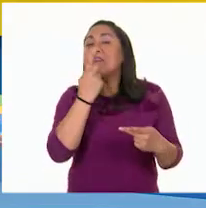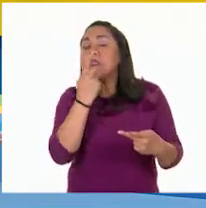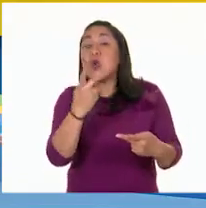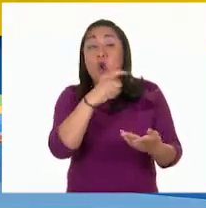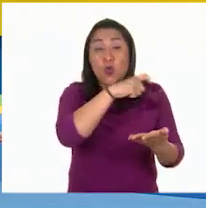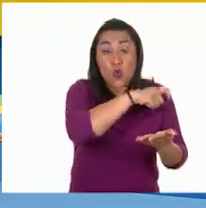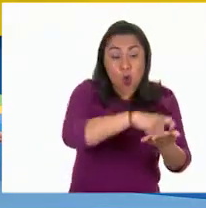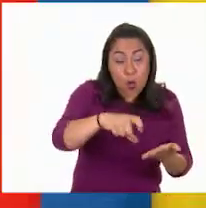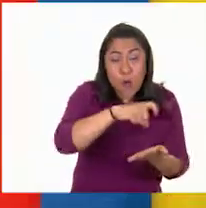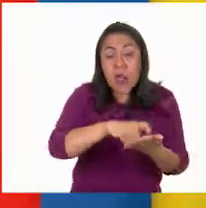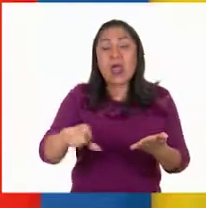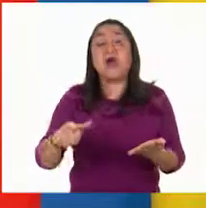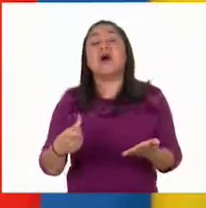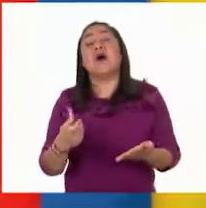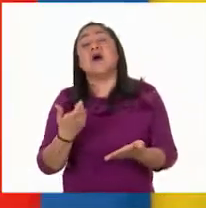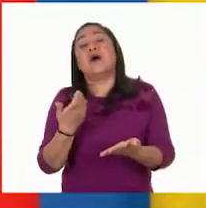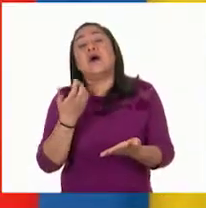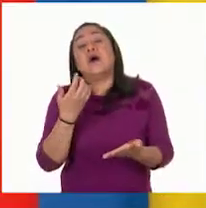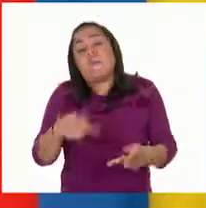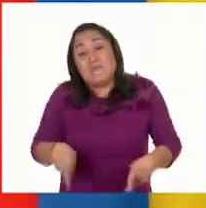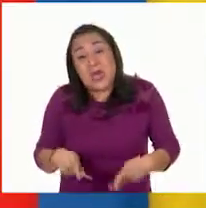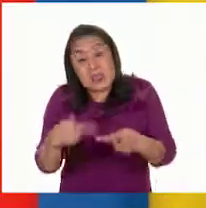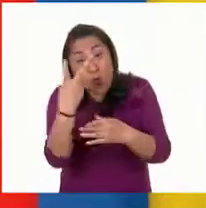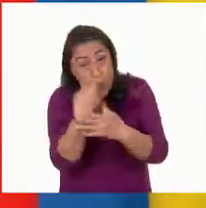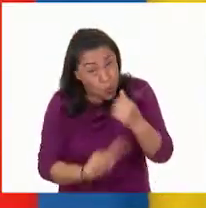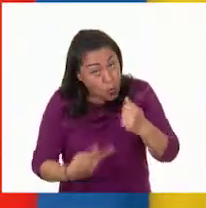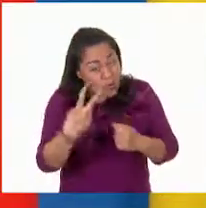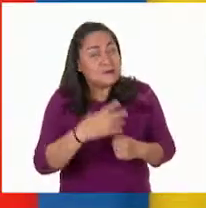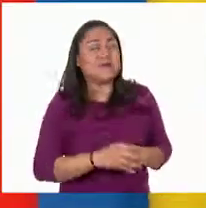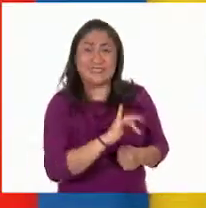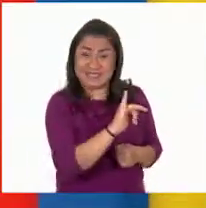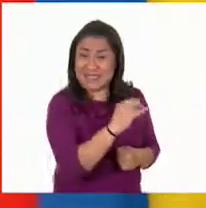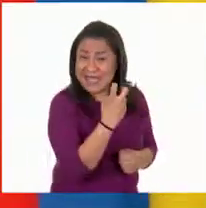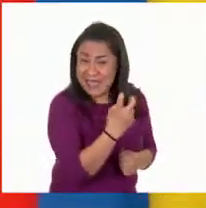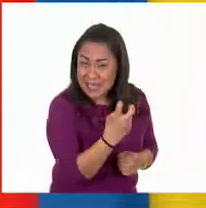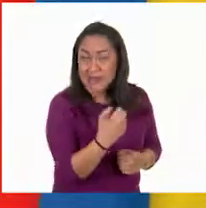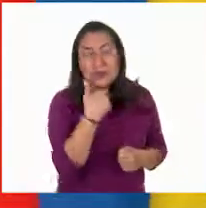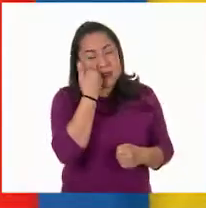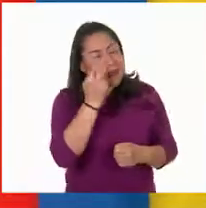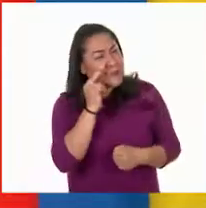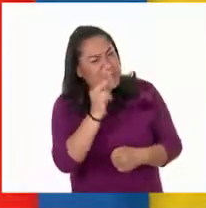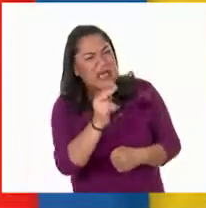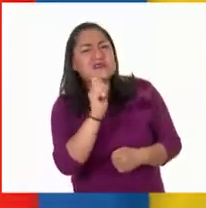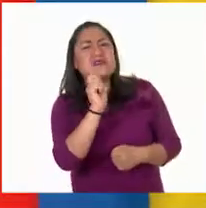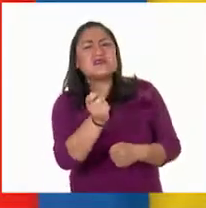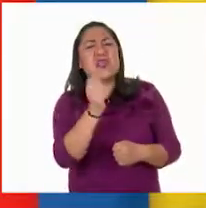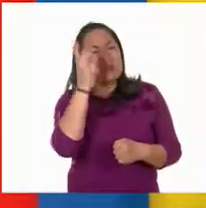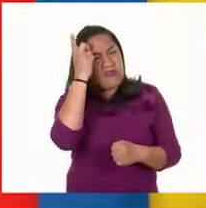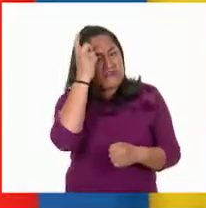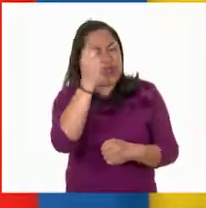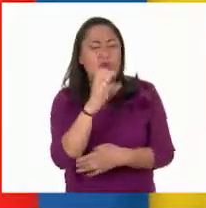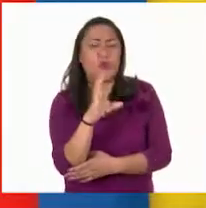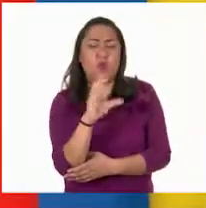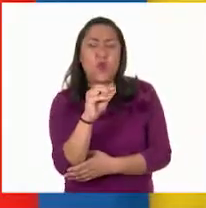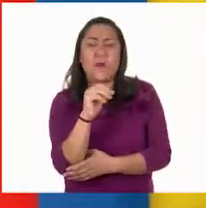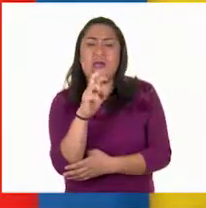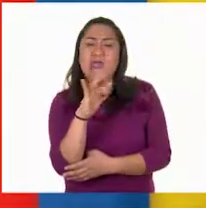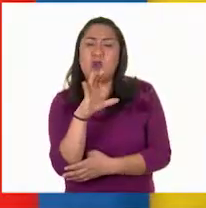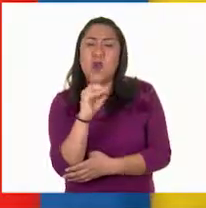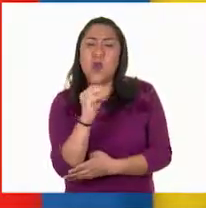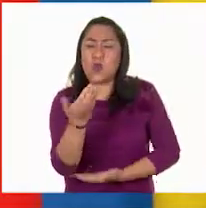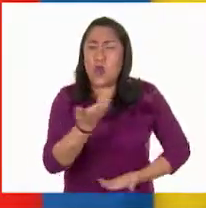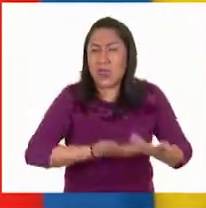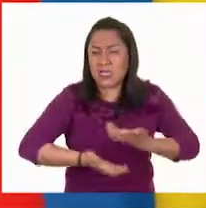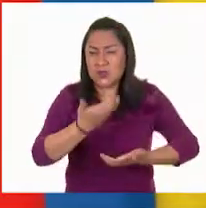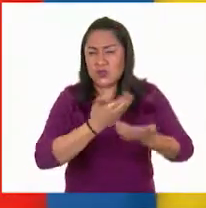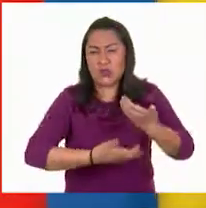¿implica las dos? Sí, claro que sí. Vamos a conocer cómo se define el comercio. ¿Me ayudas a buscarlo, por favor, en